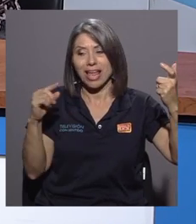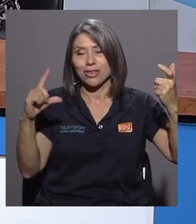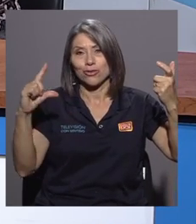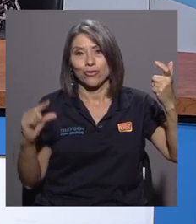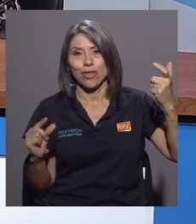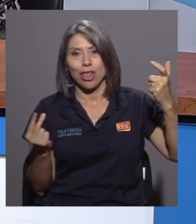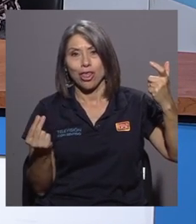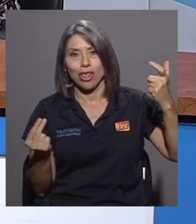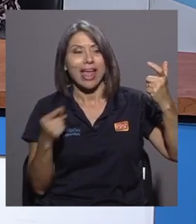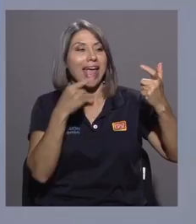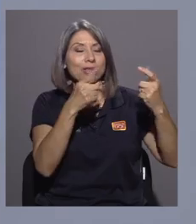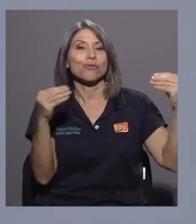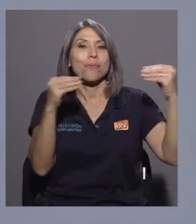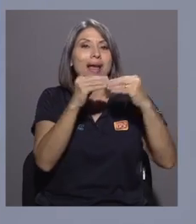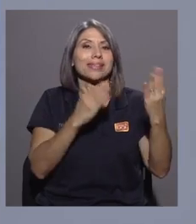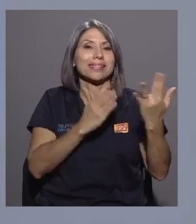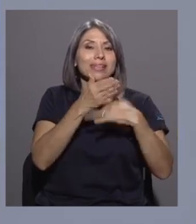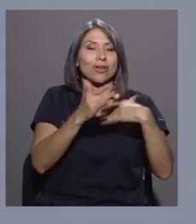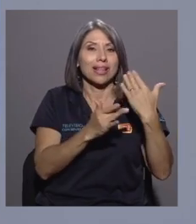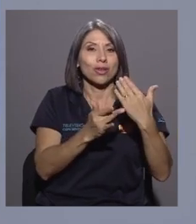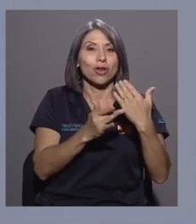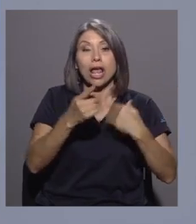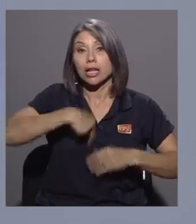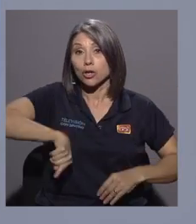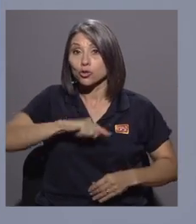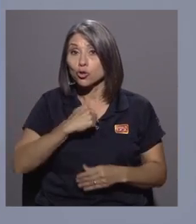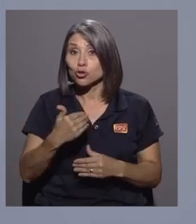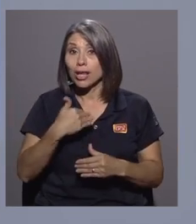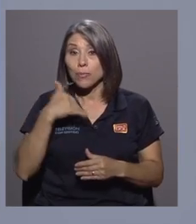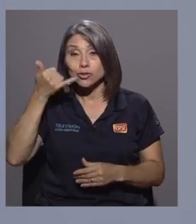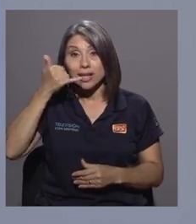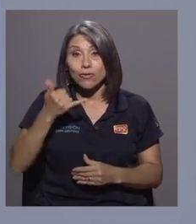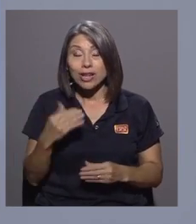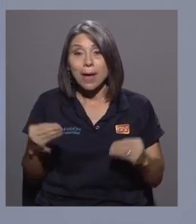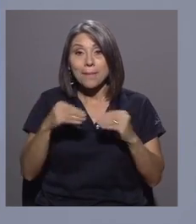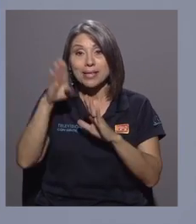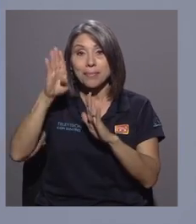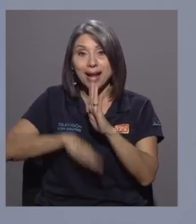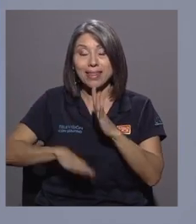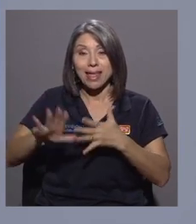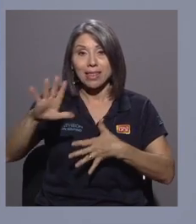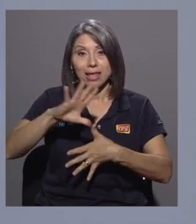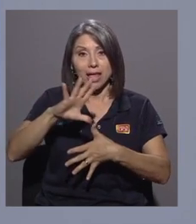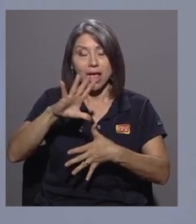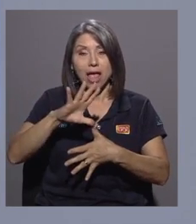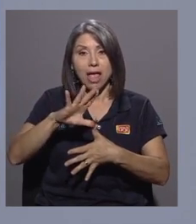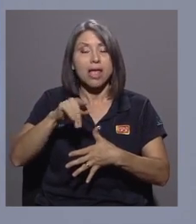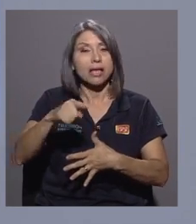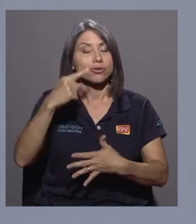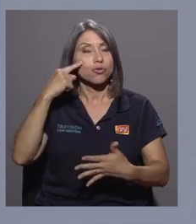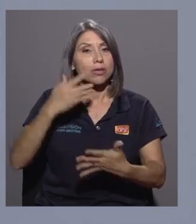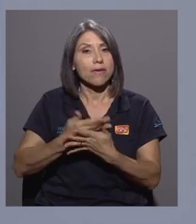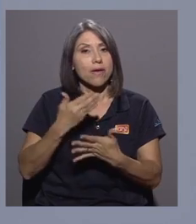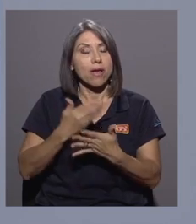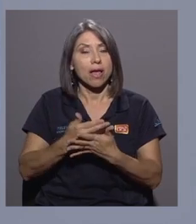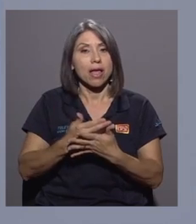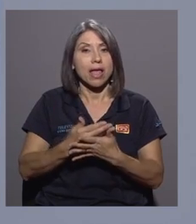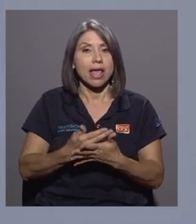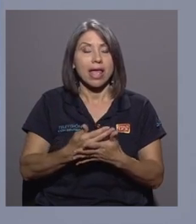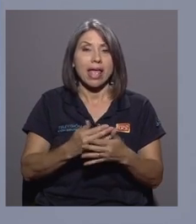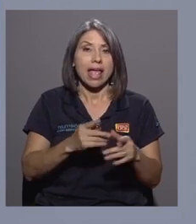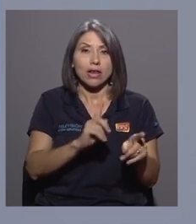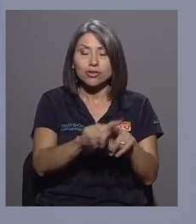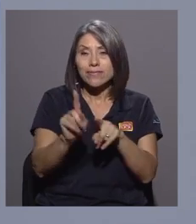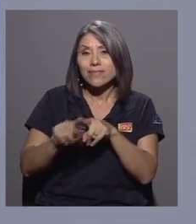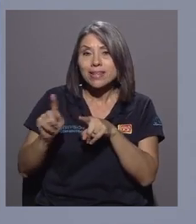tengamos la telefonía móvil más barata del continente se refleja claramente en los índices, en esta